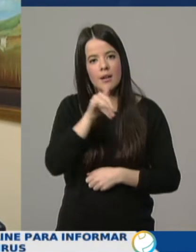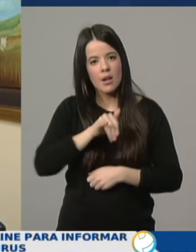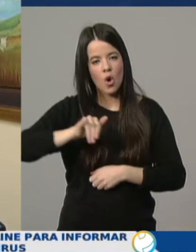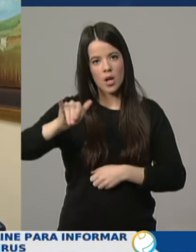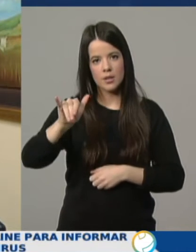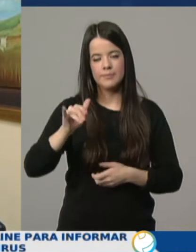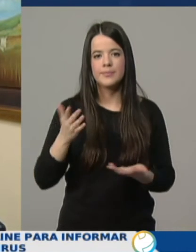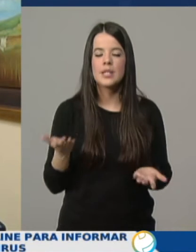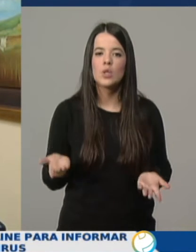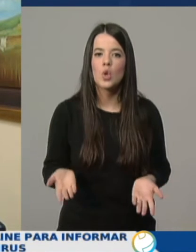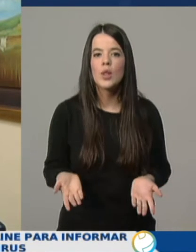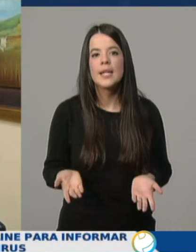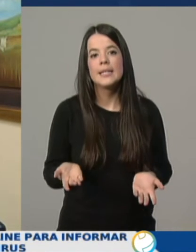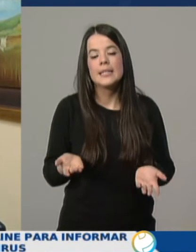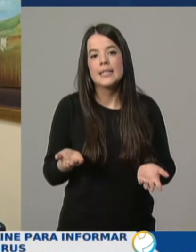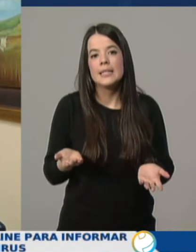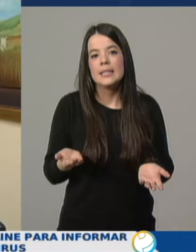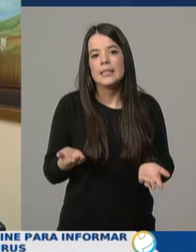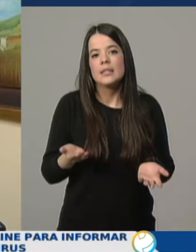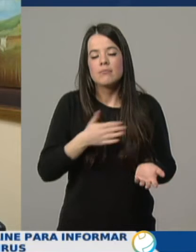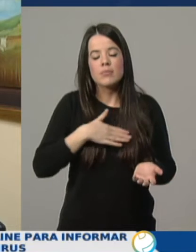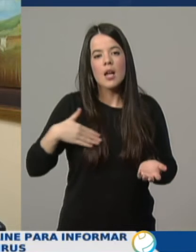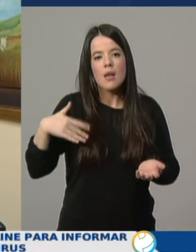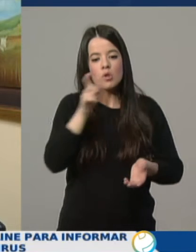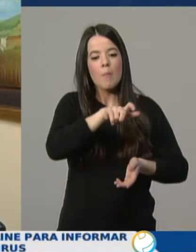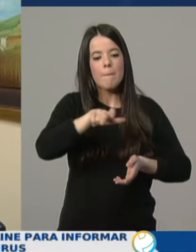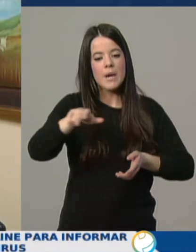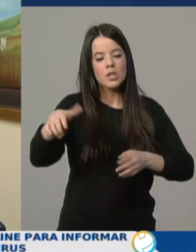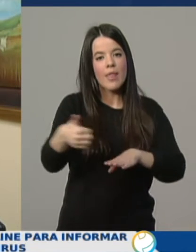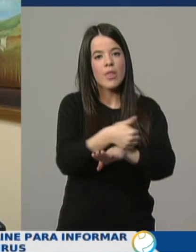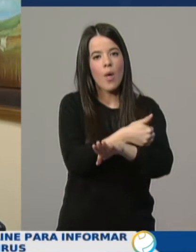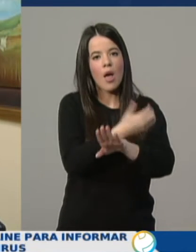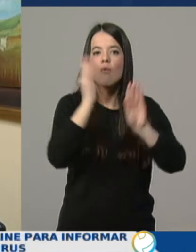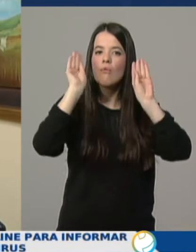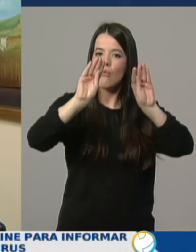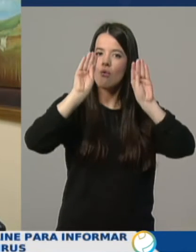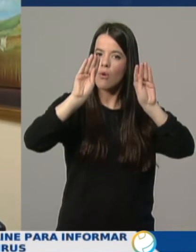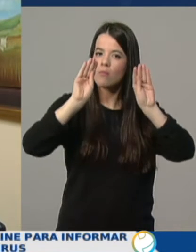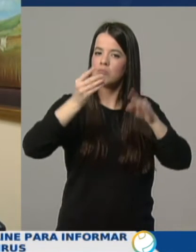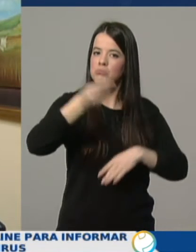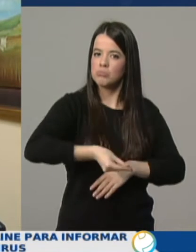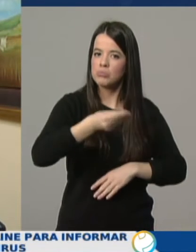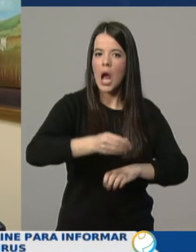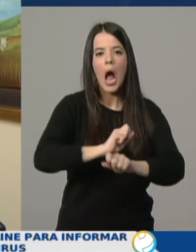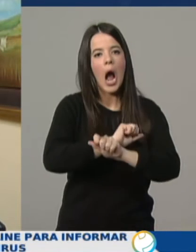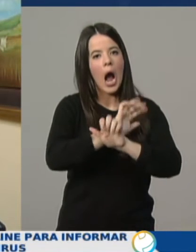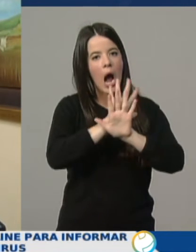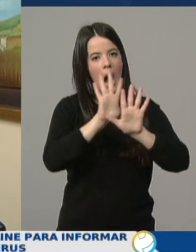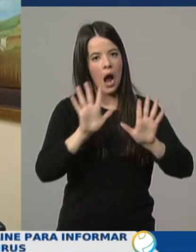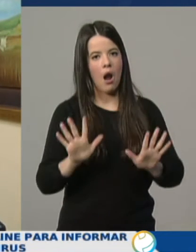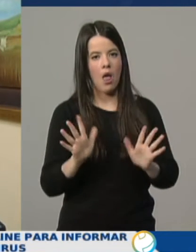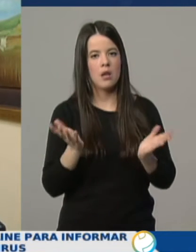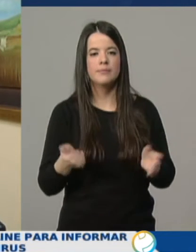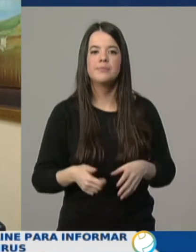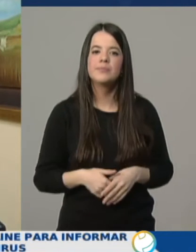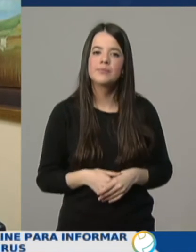entonces, pues bueno, que tengan una formación sólida, una información clara, sin sesgos